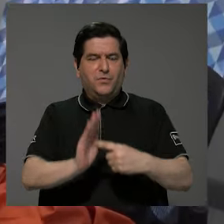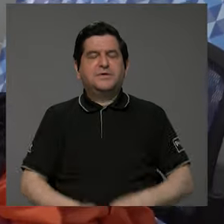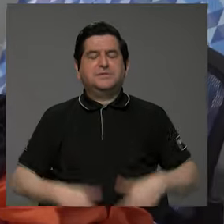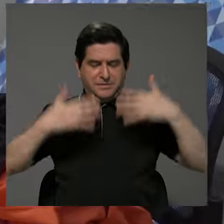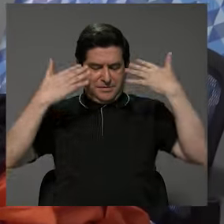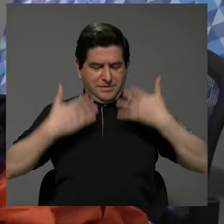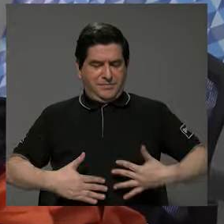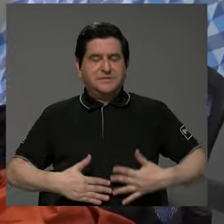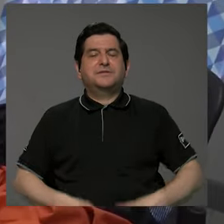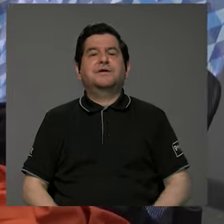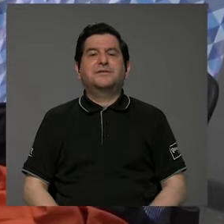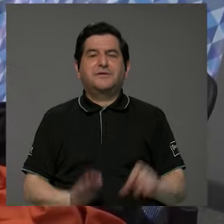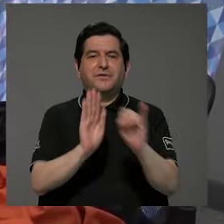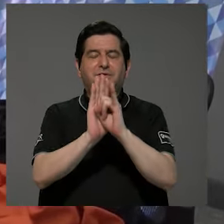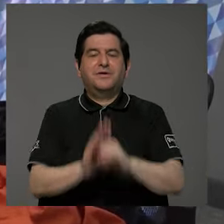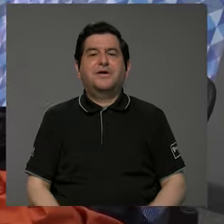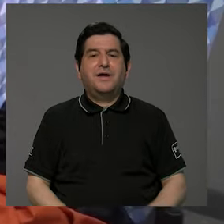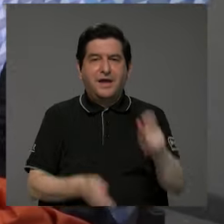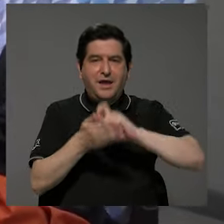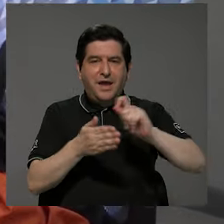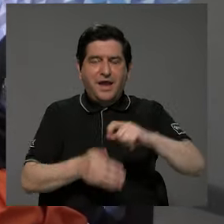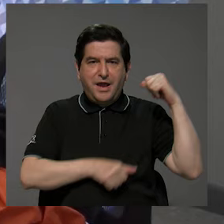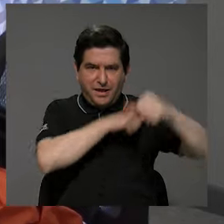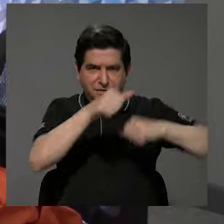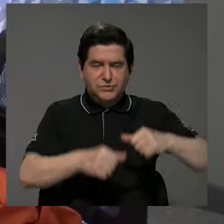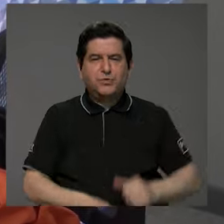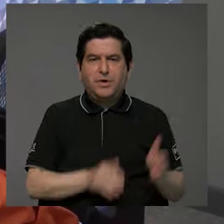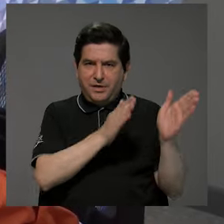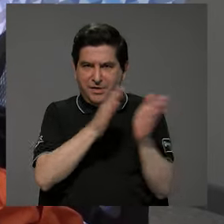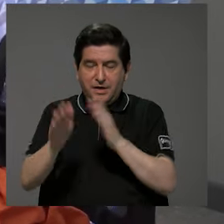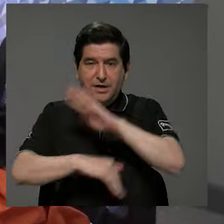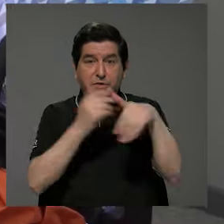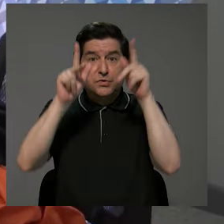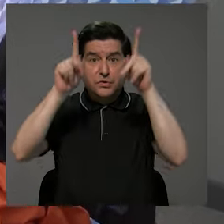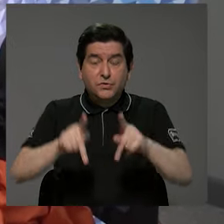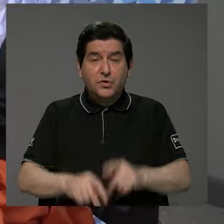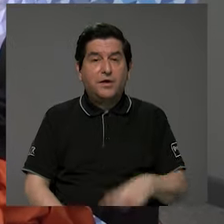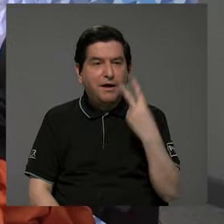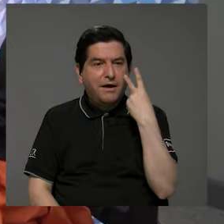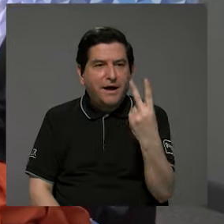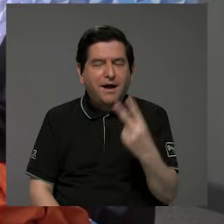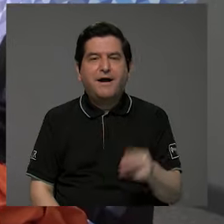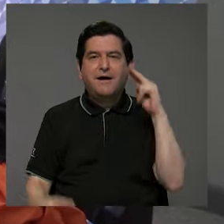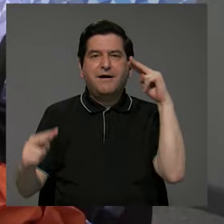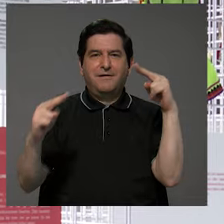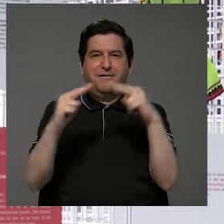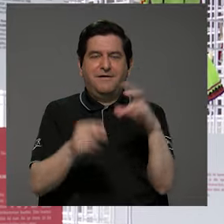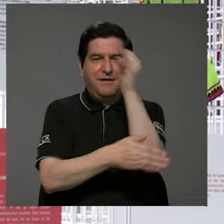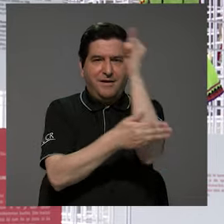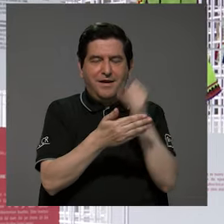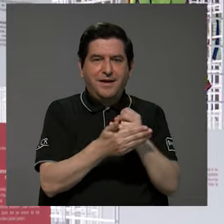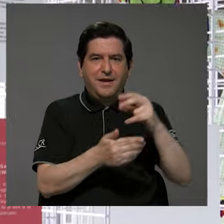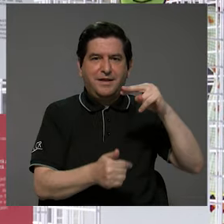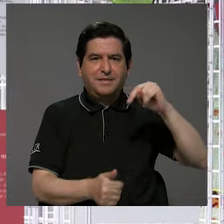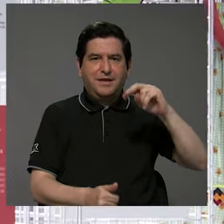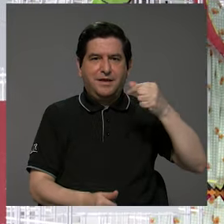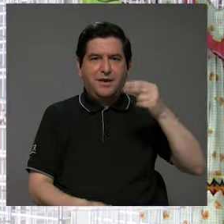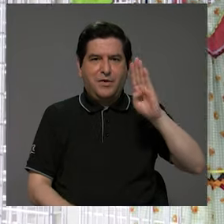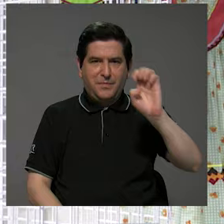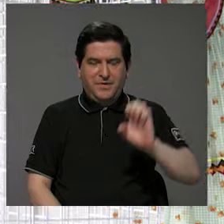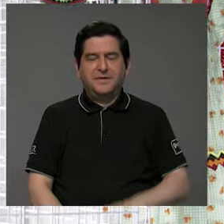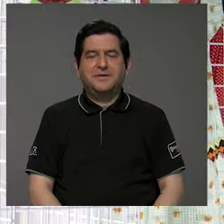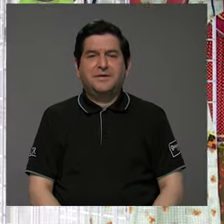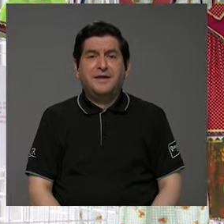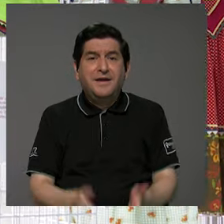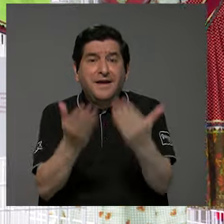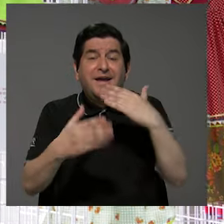organizada por la Escuela de Antropología, y mediante la cual todas las personas pueden apreciar y conocer el arte Nube. Lo que